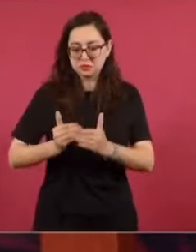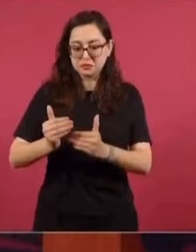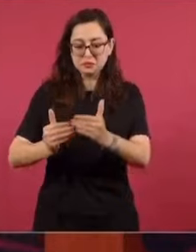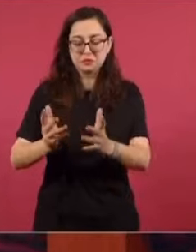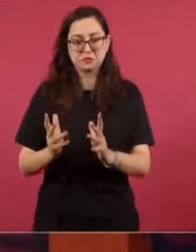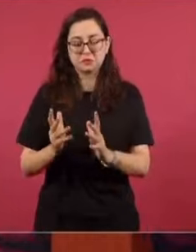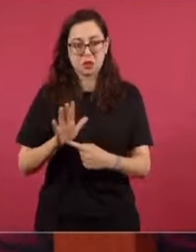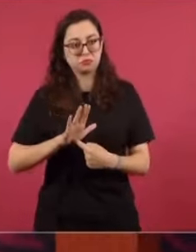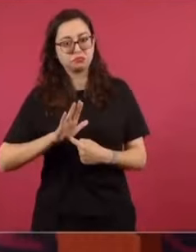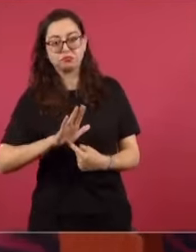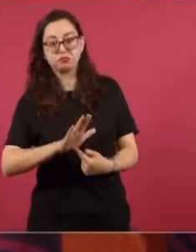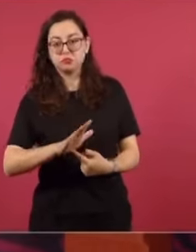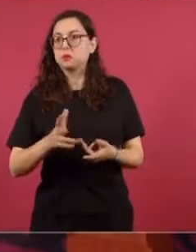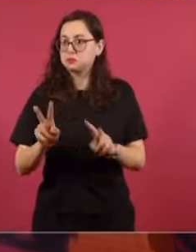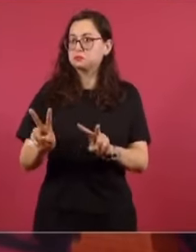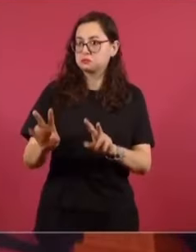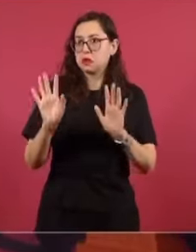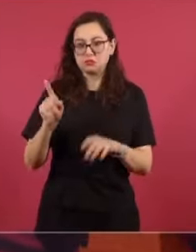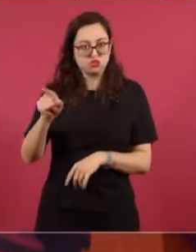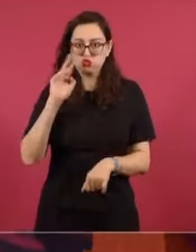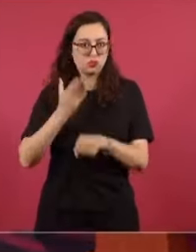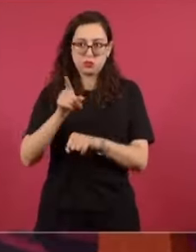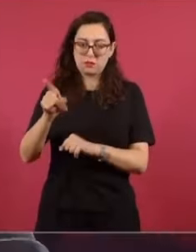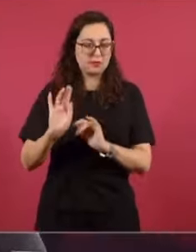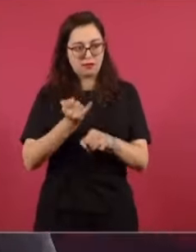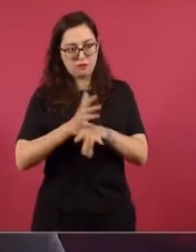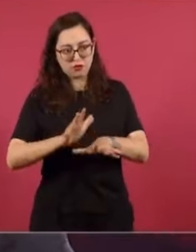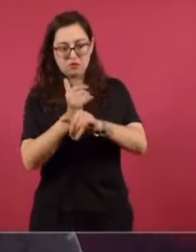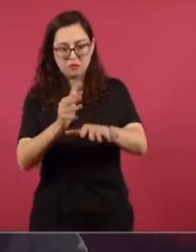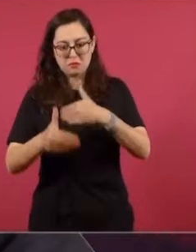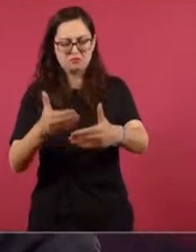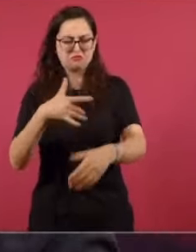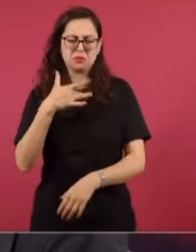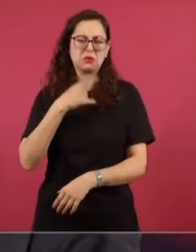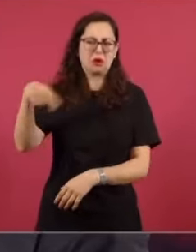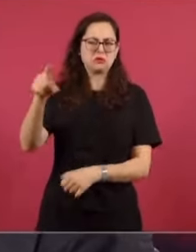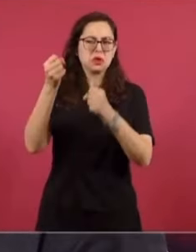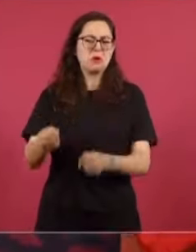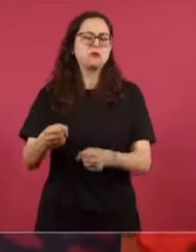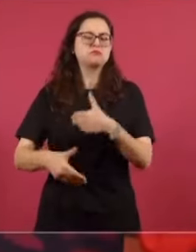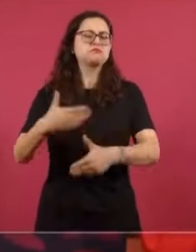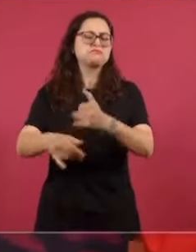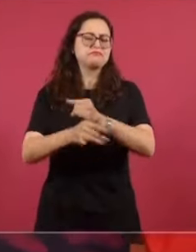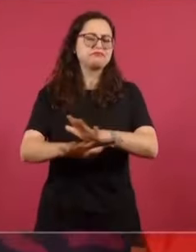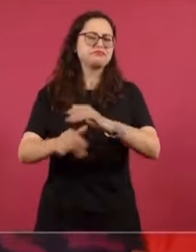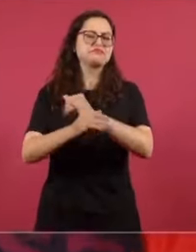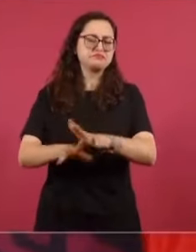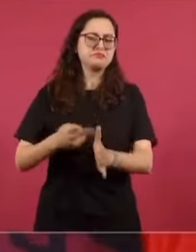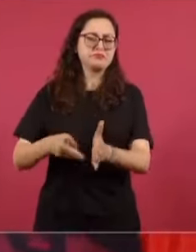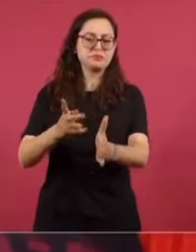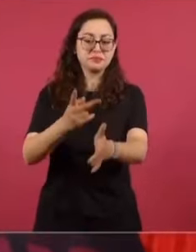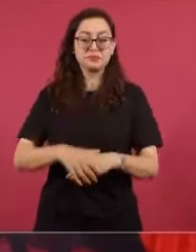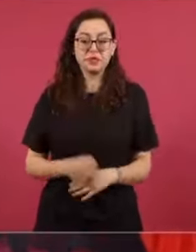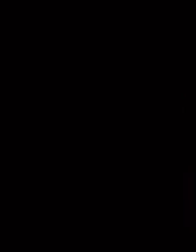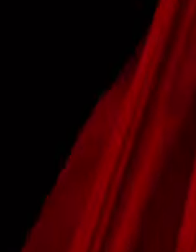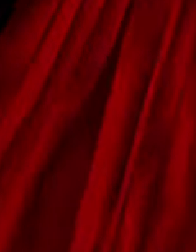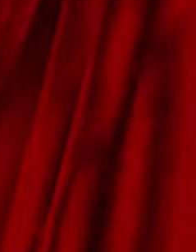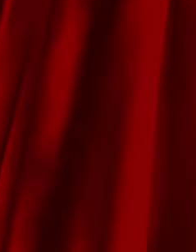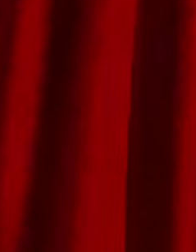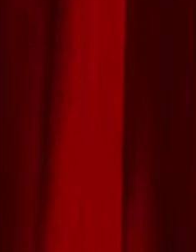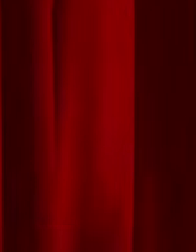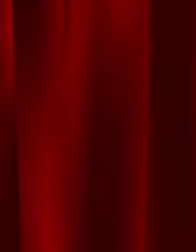la investigación, considero que lo van a seguir haciendo en la medida que tengan más elementos. Y vamos a esperar.